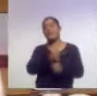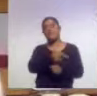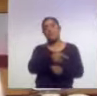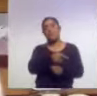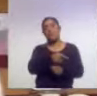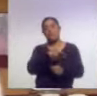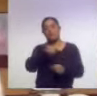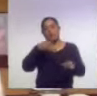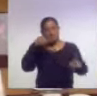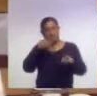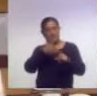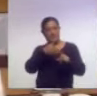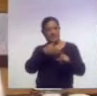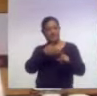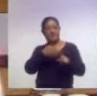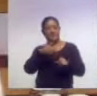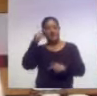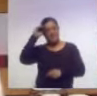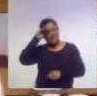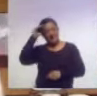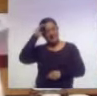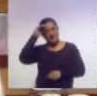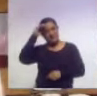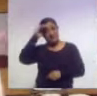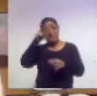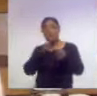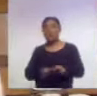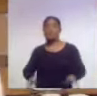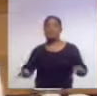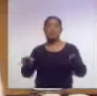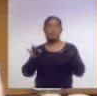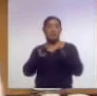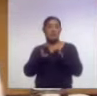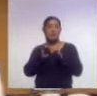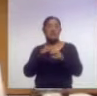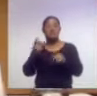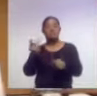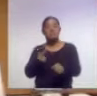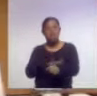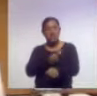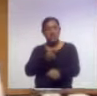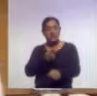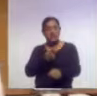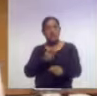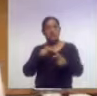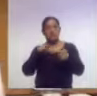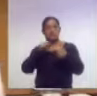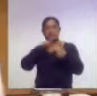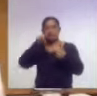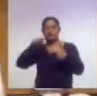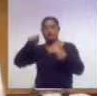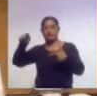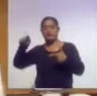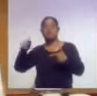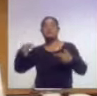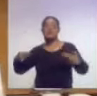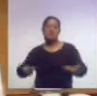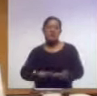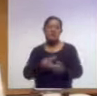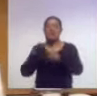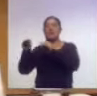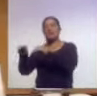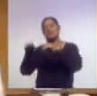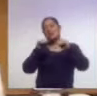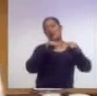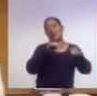la finalidad de reflexionar sobre la importancia de los fenómenos demográficos como natalidad, migración,